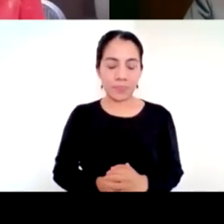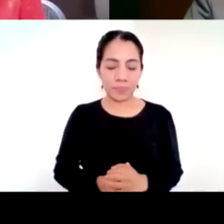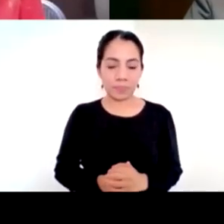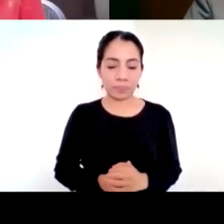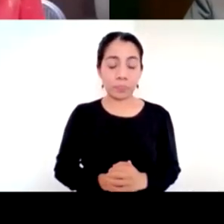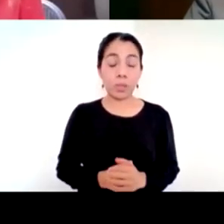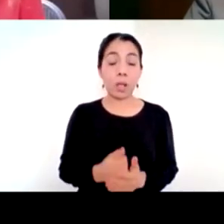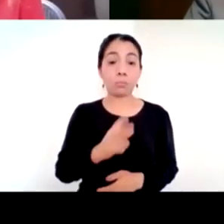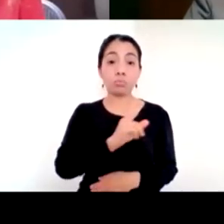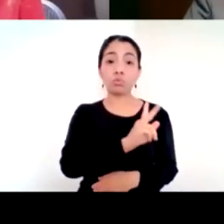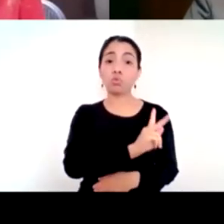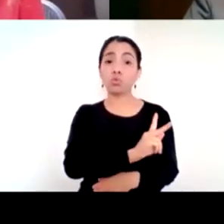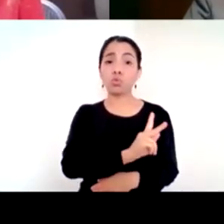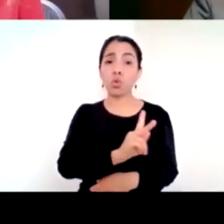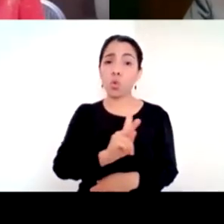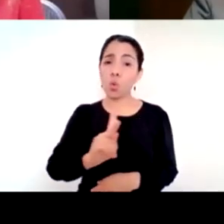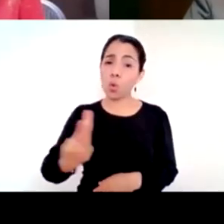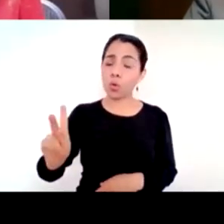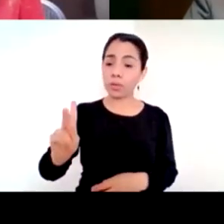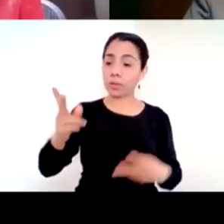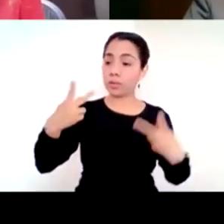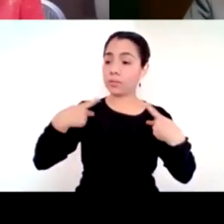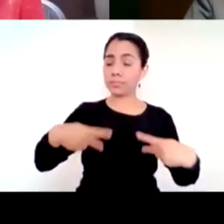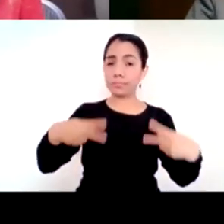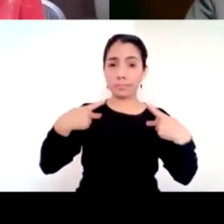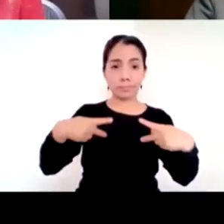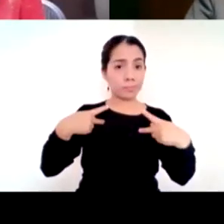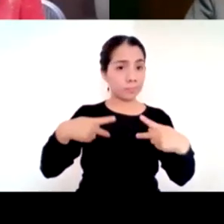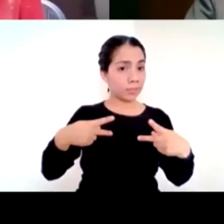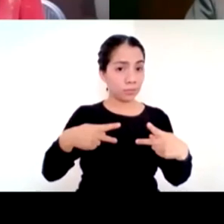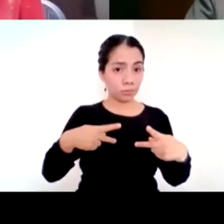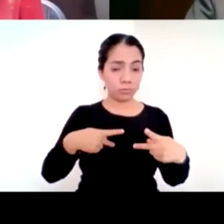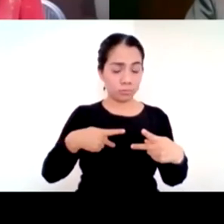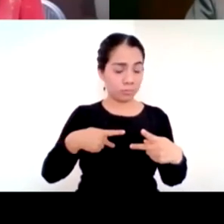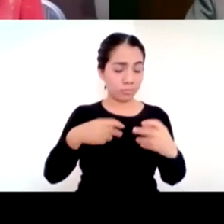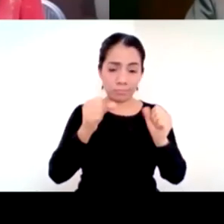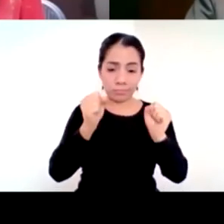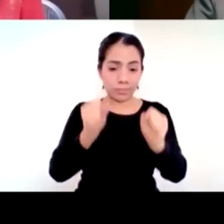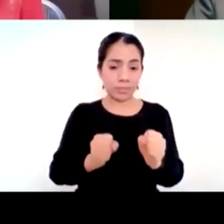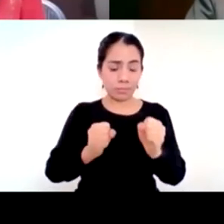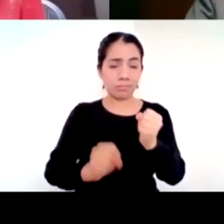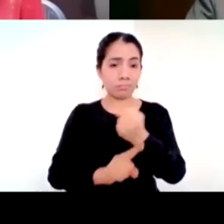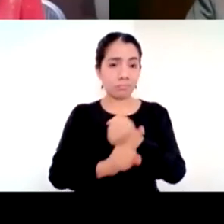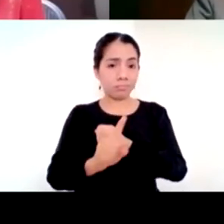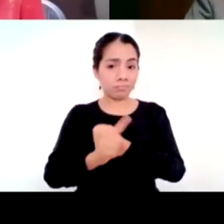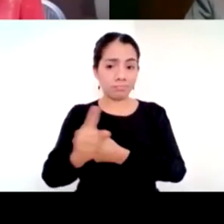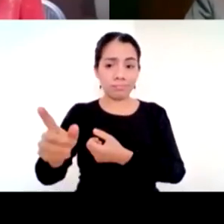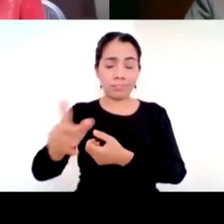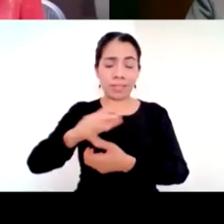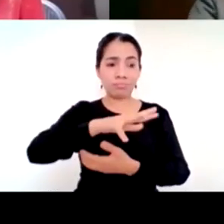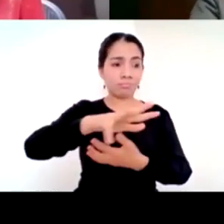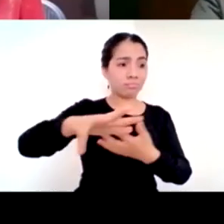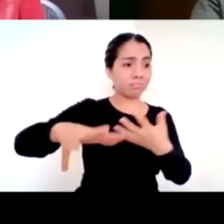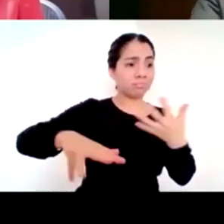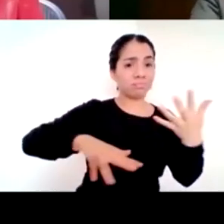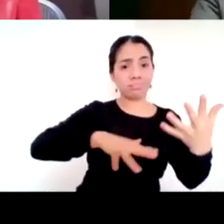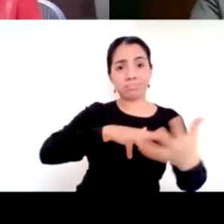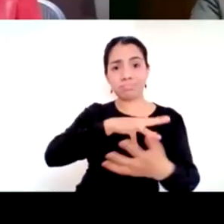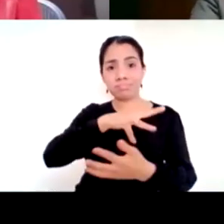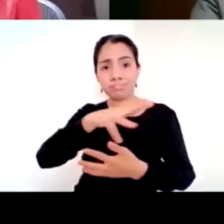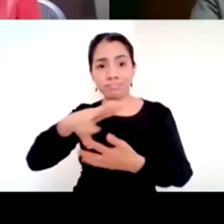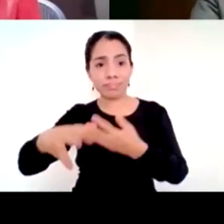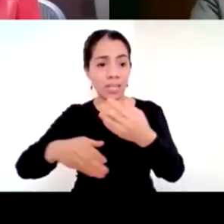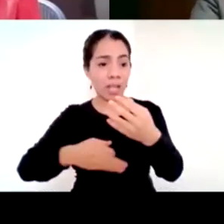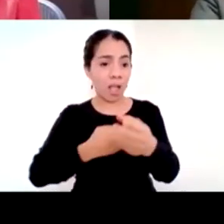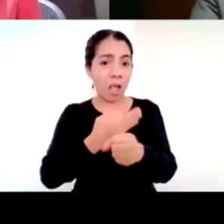vivimos en una adversidad que nadie le había tocado. Estamos viviendo algo que no tenía